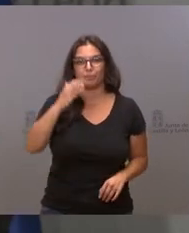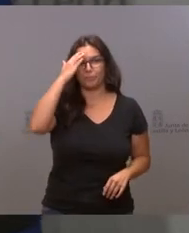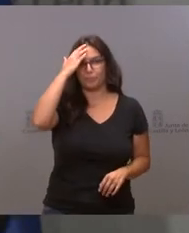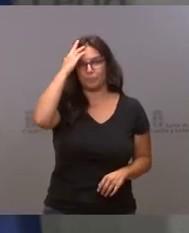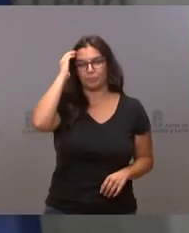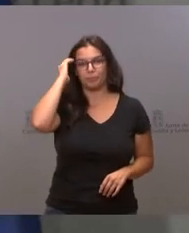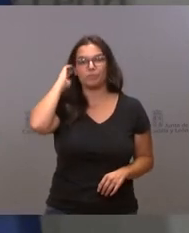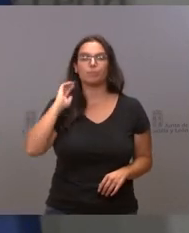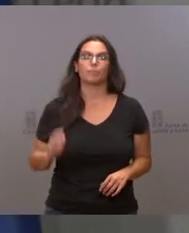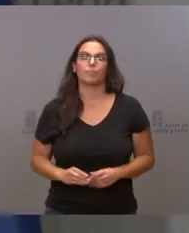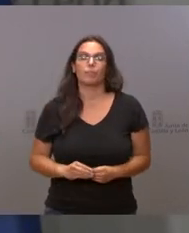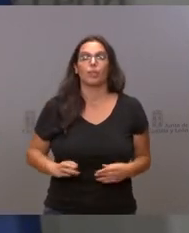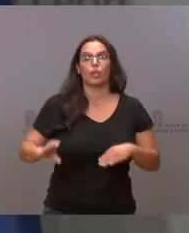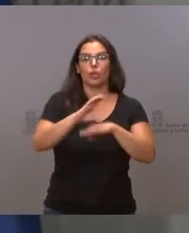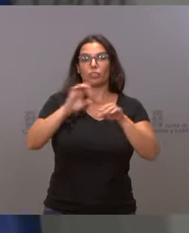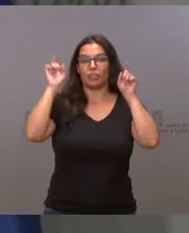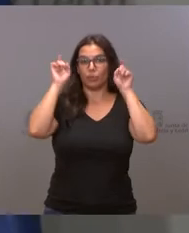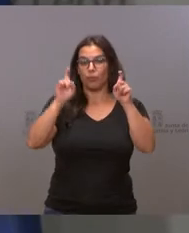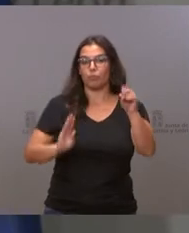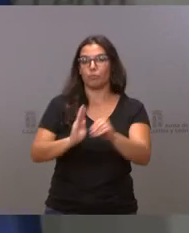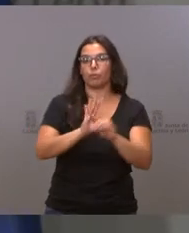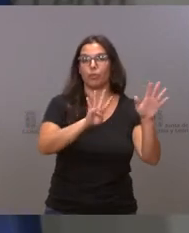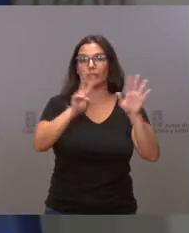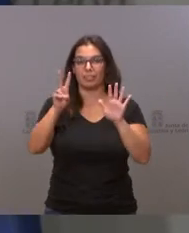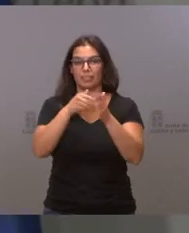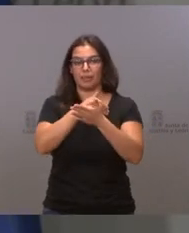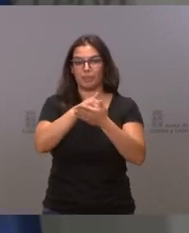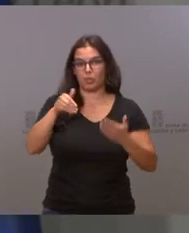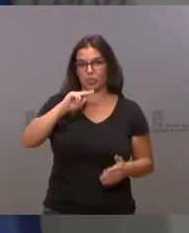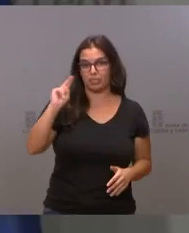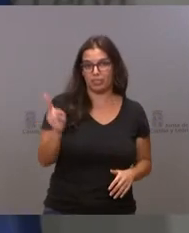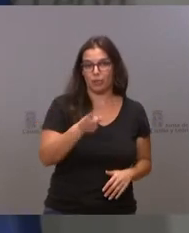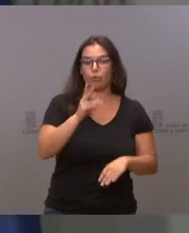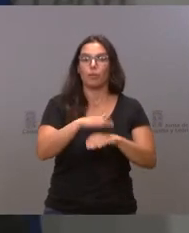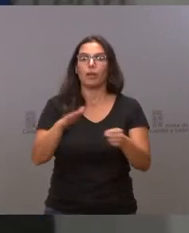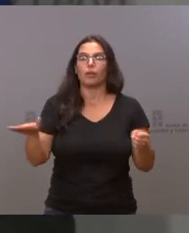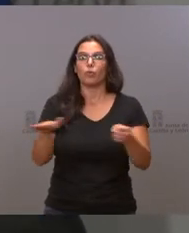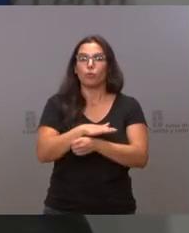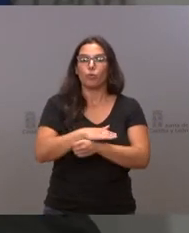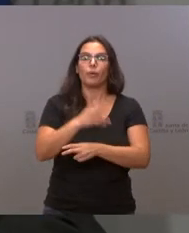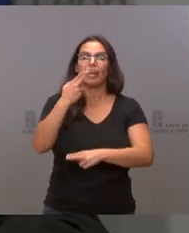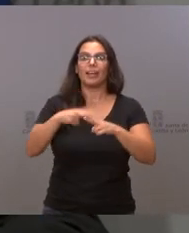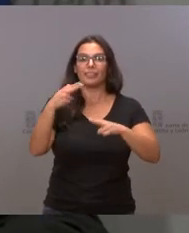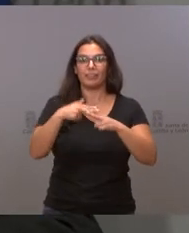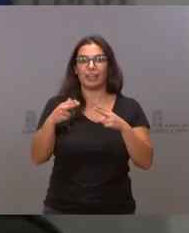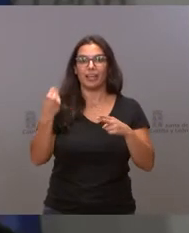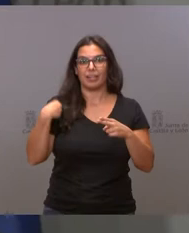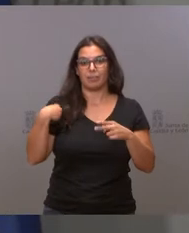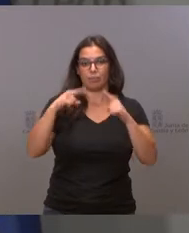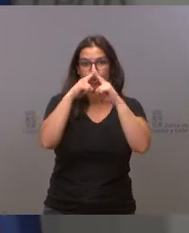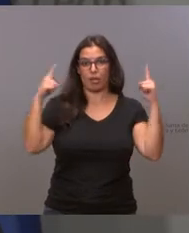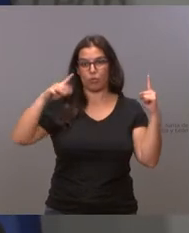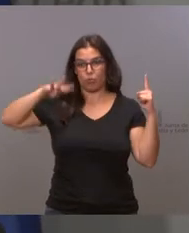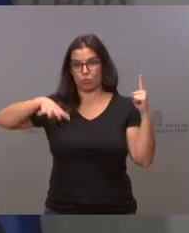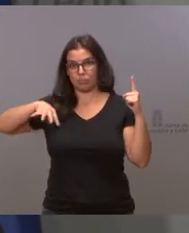La Consejería de Educación destina 97 millones de euros a financiar la actividad del cuarto trimestre de nuestras universidades